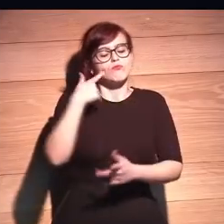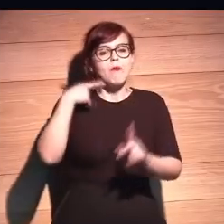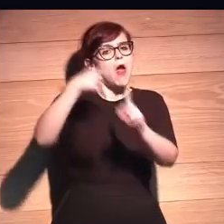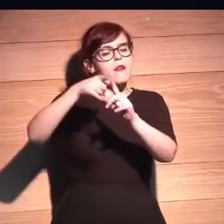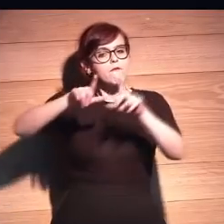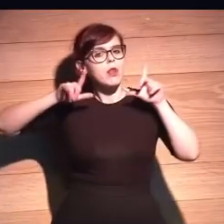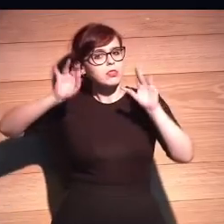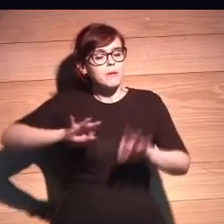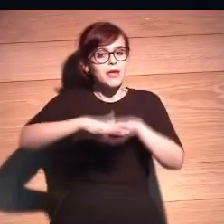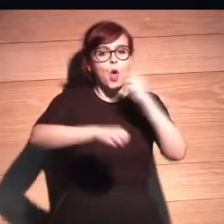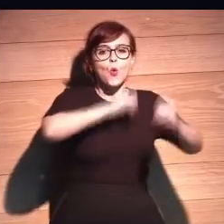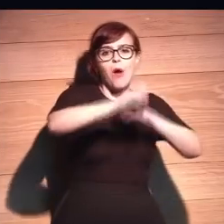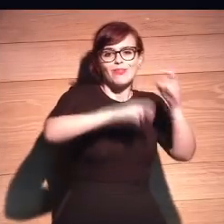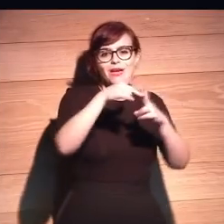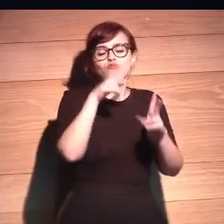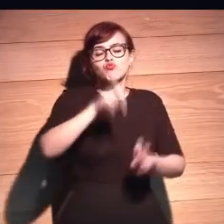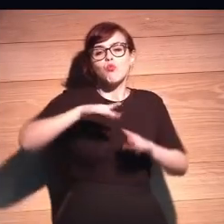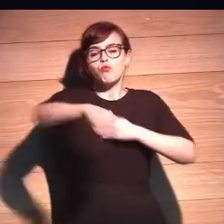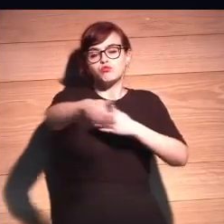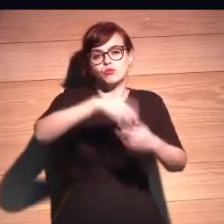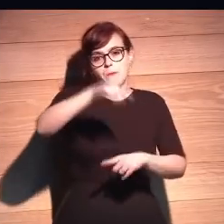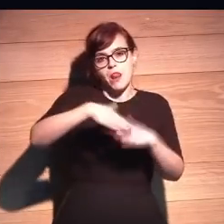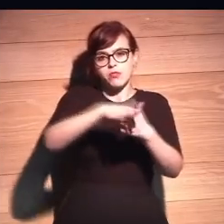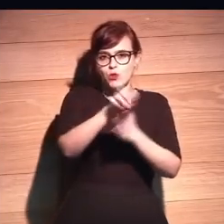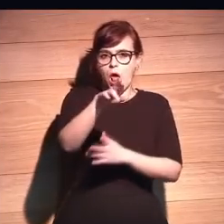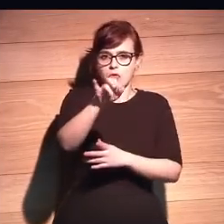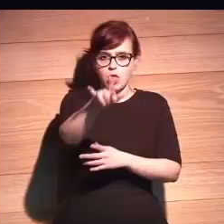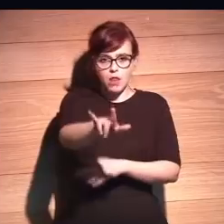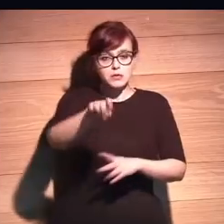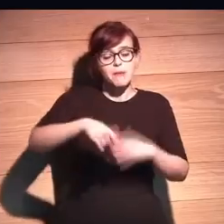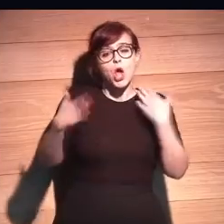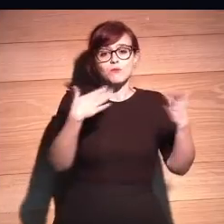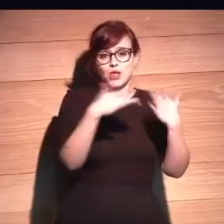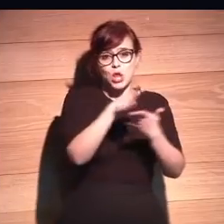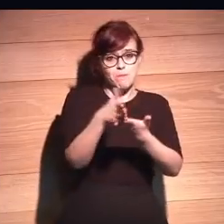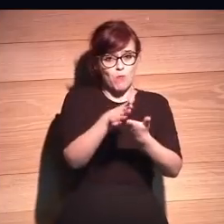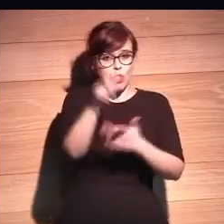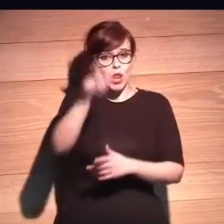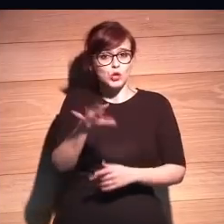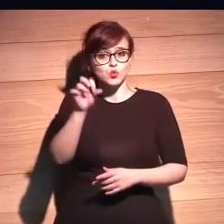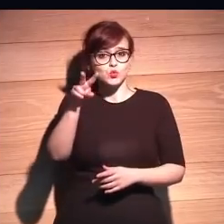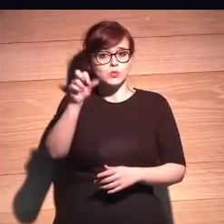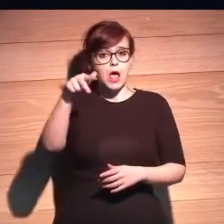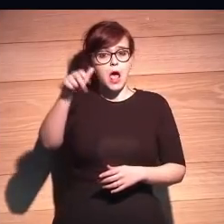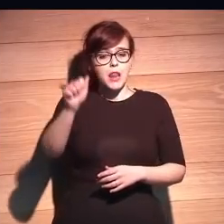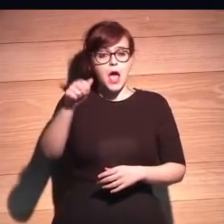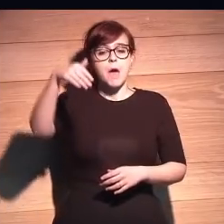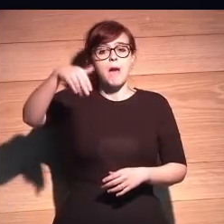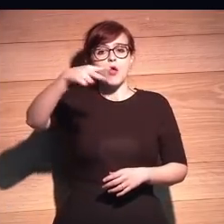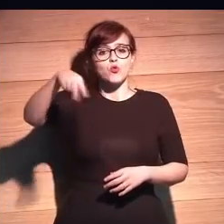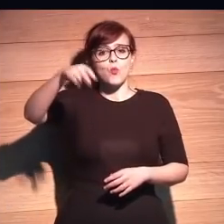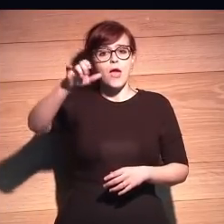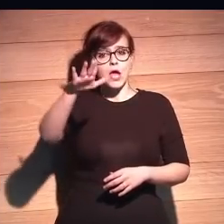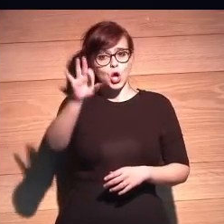publicado también Cuántica, tu futuro en juego, con la editorial Ariel también. La conversación la va a moderar Susana Mañueco, de Fundación Cotec,